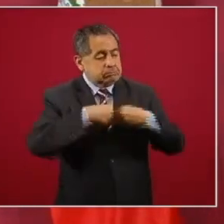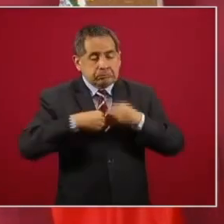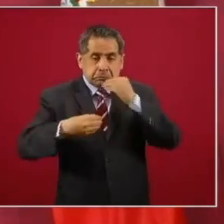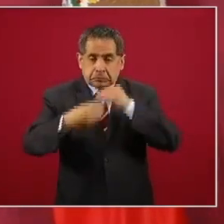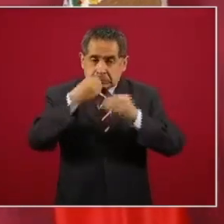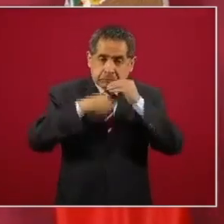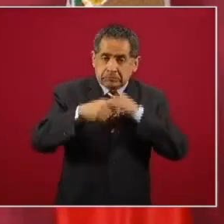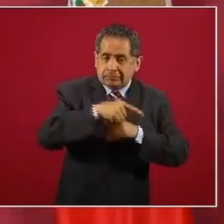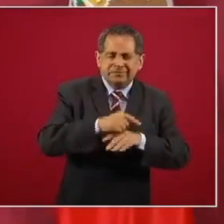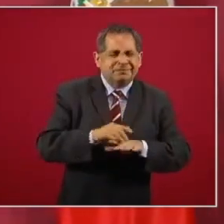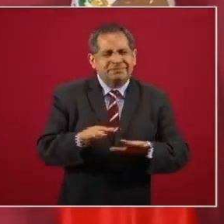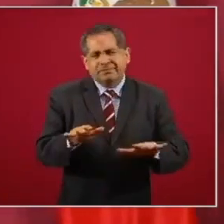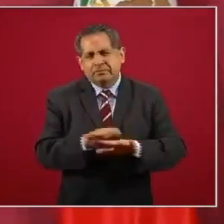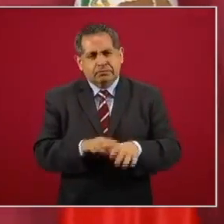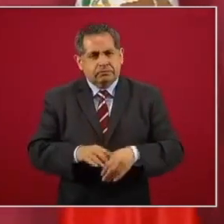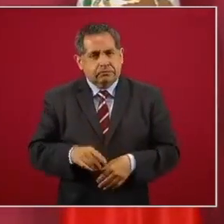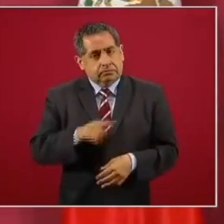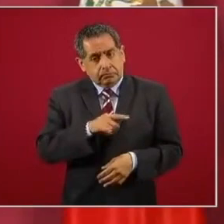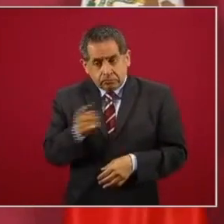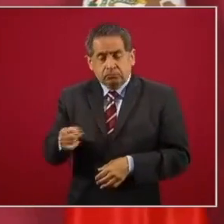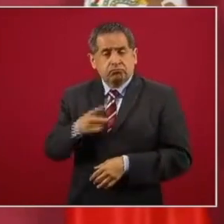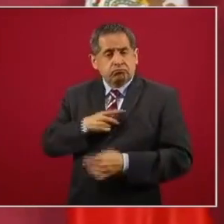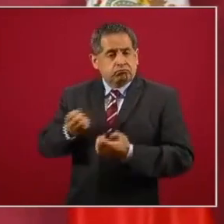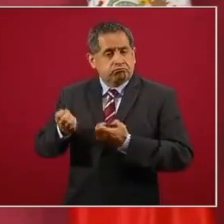hacer ejercicio,